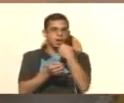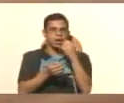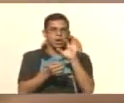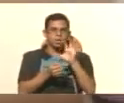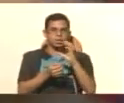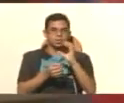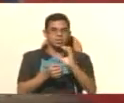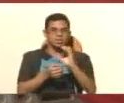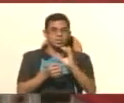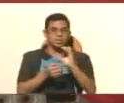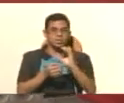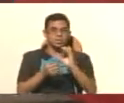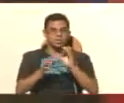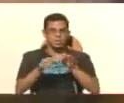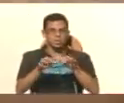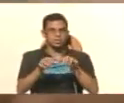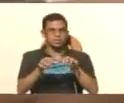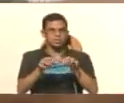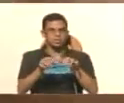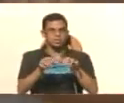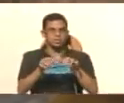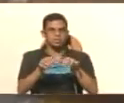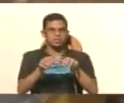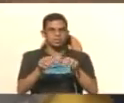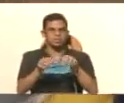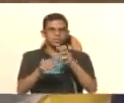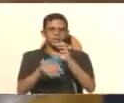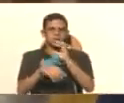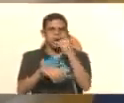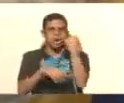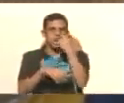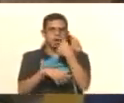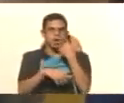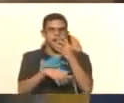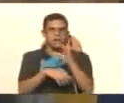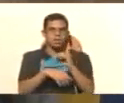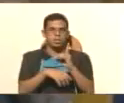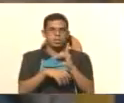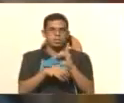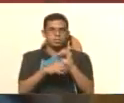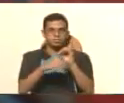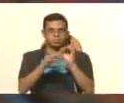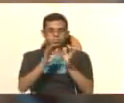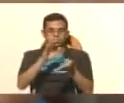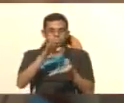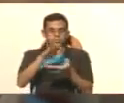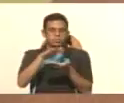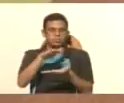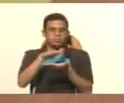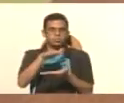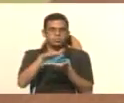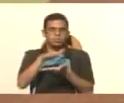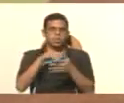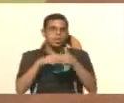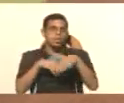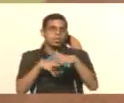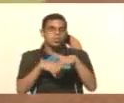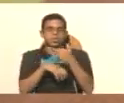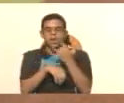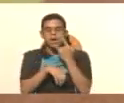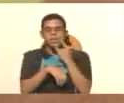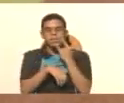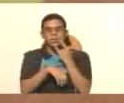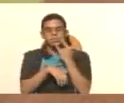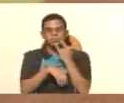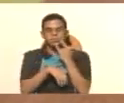ahorita a sacar el teclado. Y tiene finalmente la cara D, que es la cara posterior en donde está la